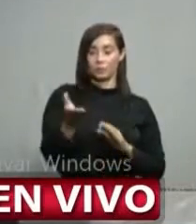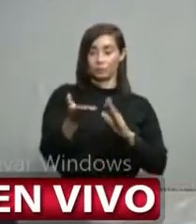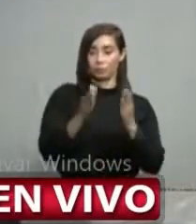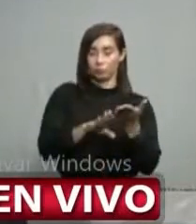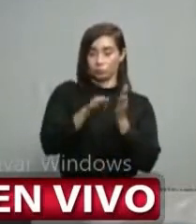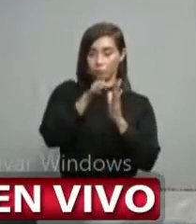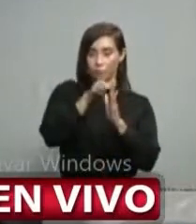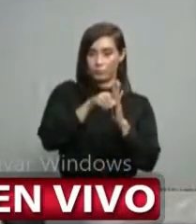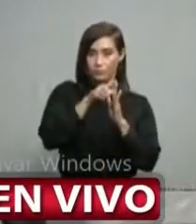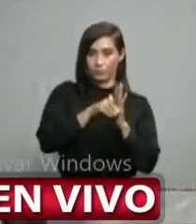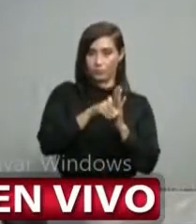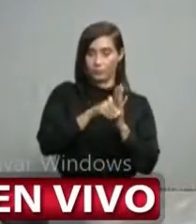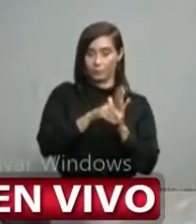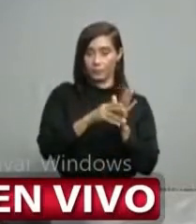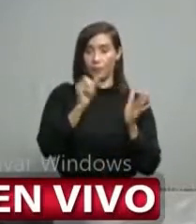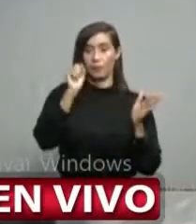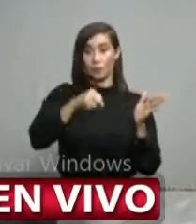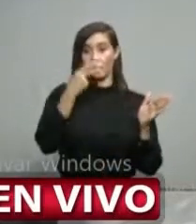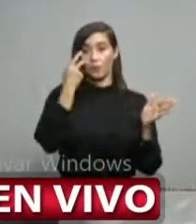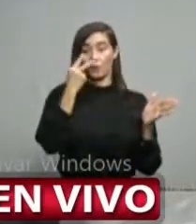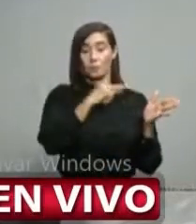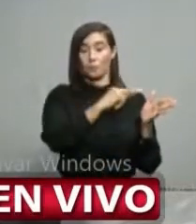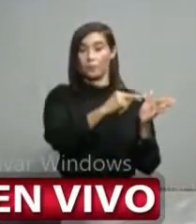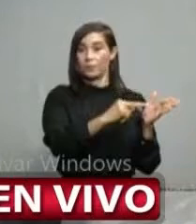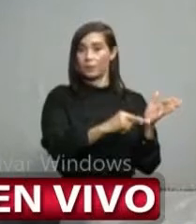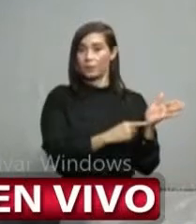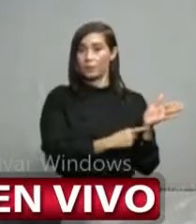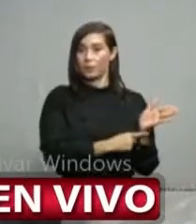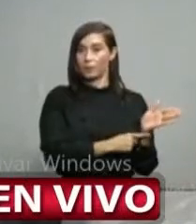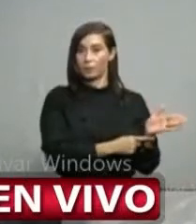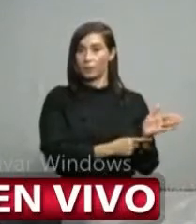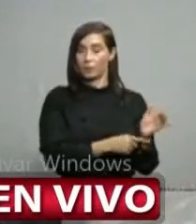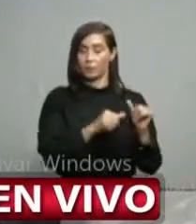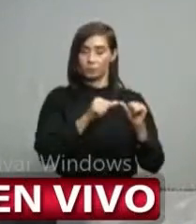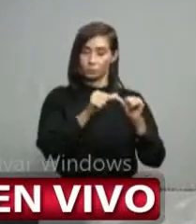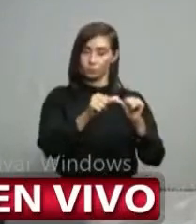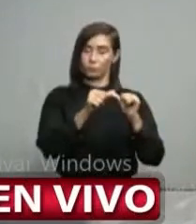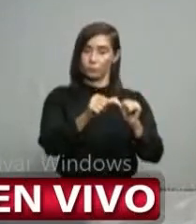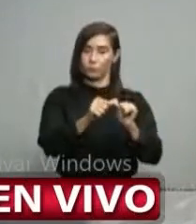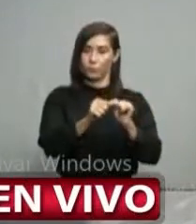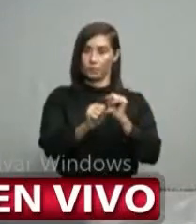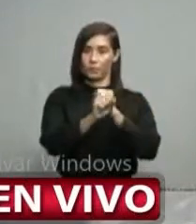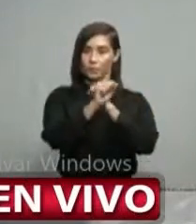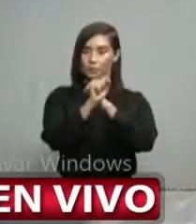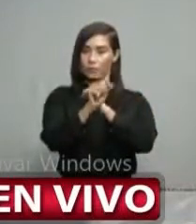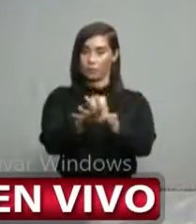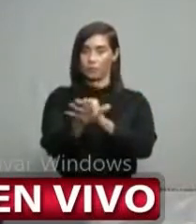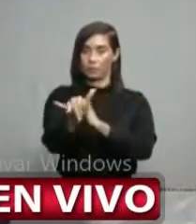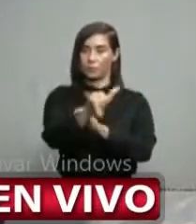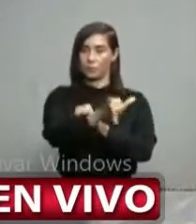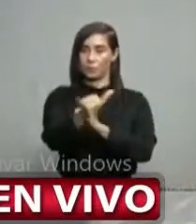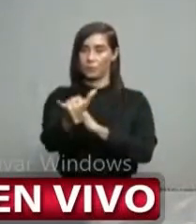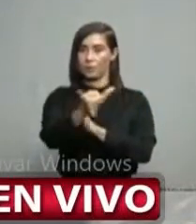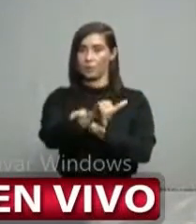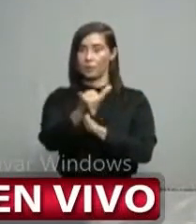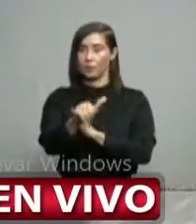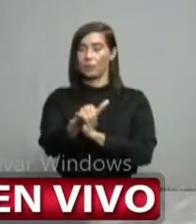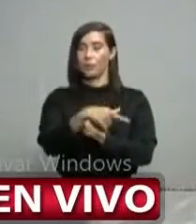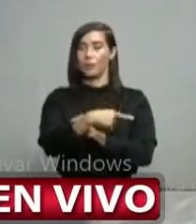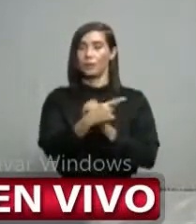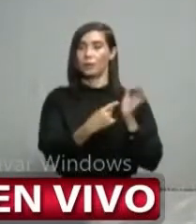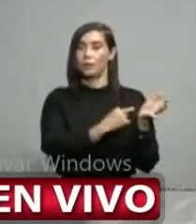última gráfica que presentamos, y que todavía se mantiene en este boletín, que debe ser